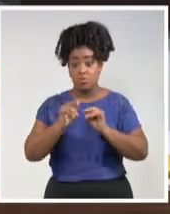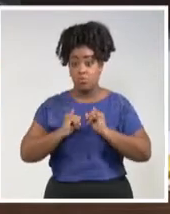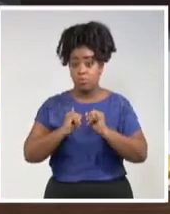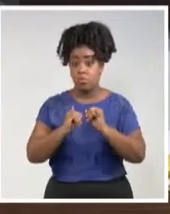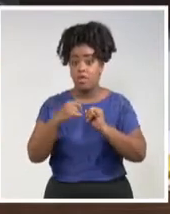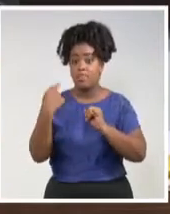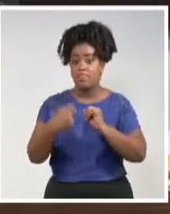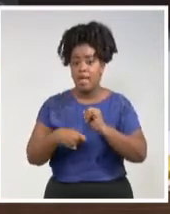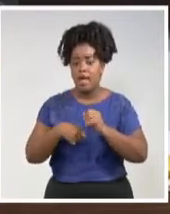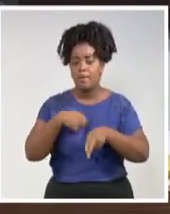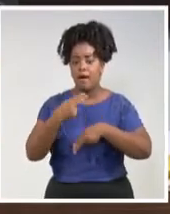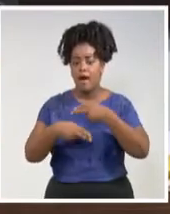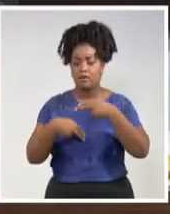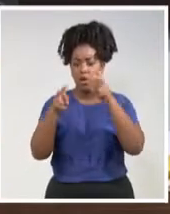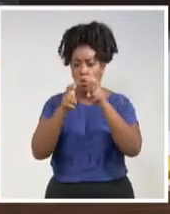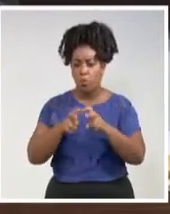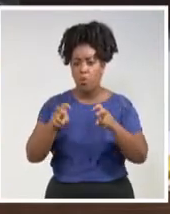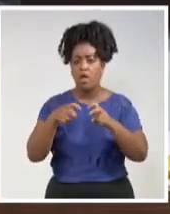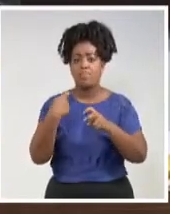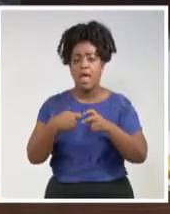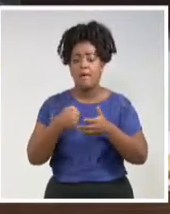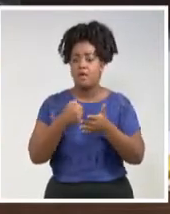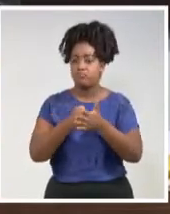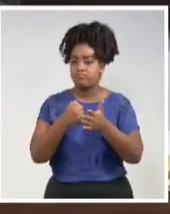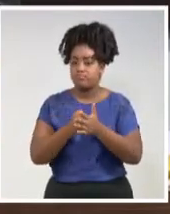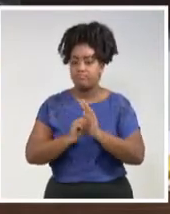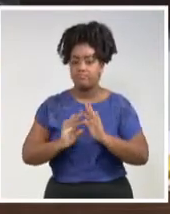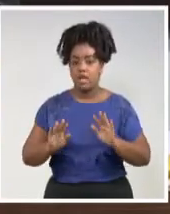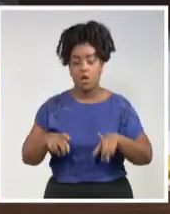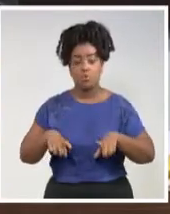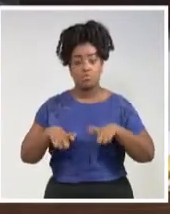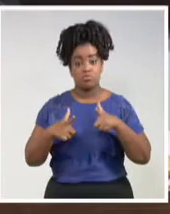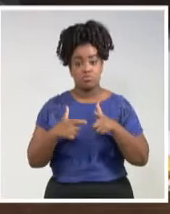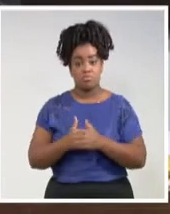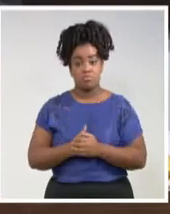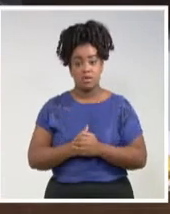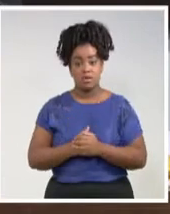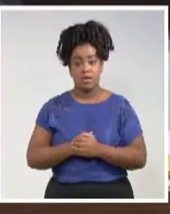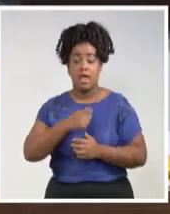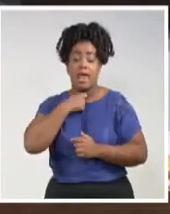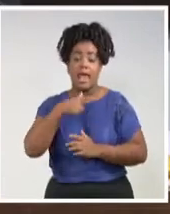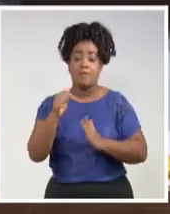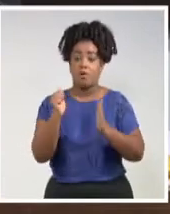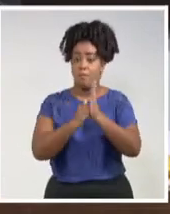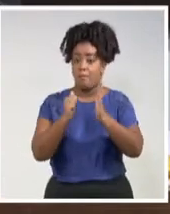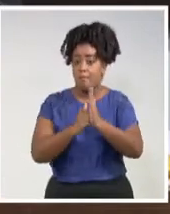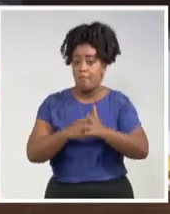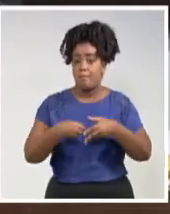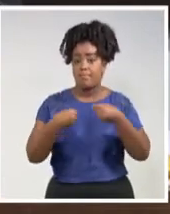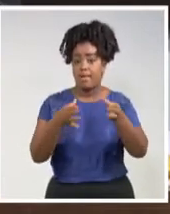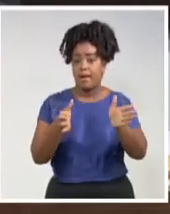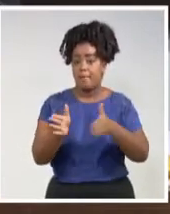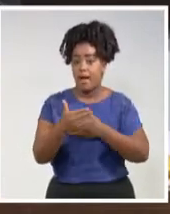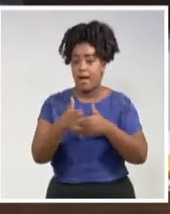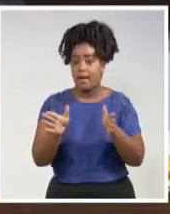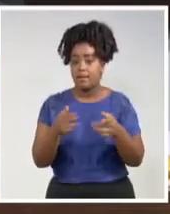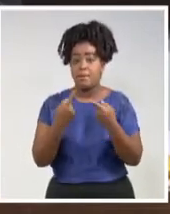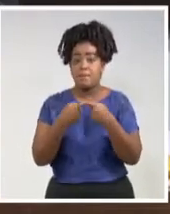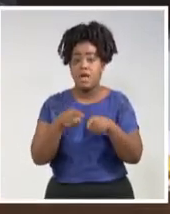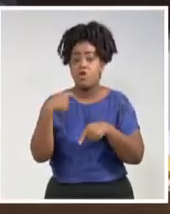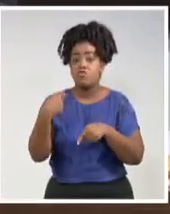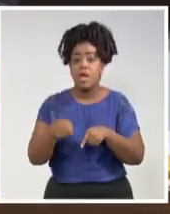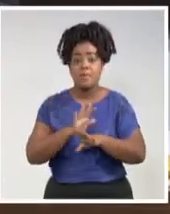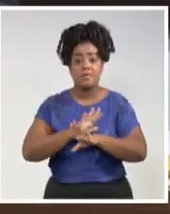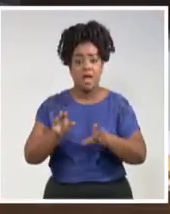hacer un chequeo, hay que presionar, pero, ya sea puerta a puerta o de manera presencial, pero hay que distribuir. El